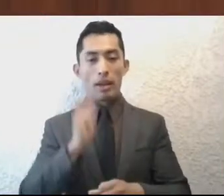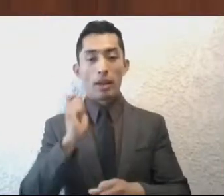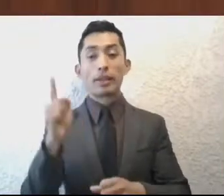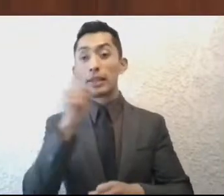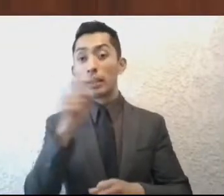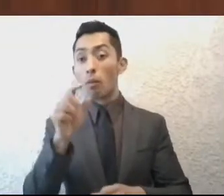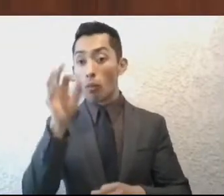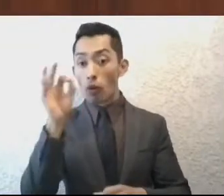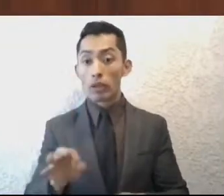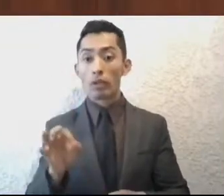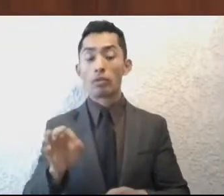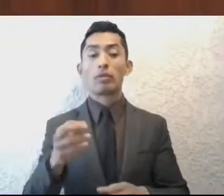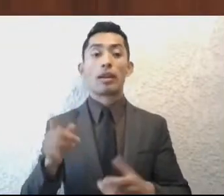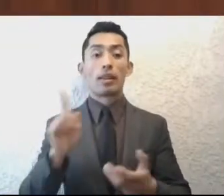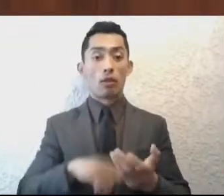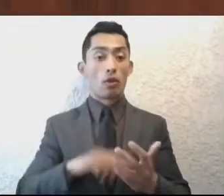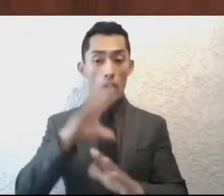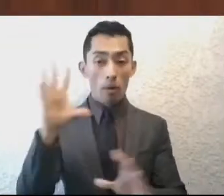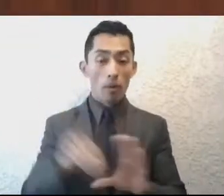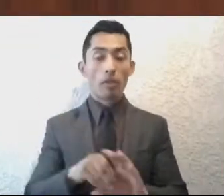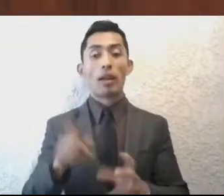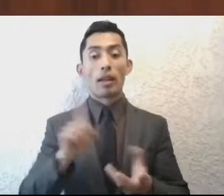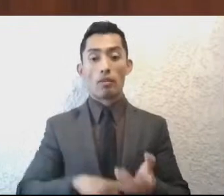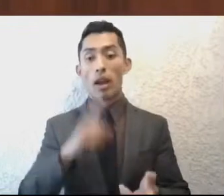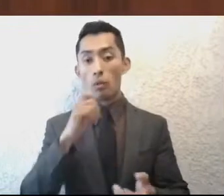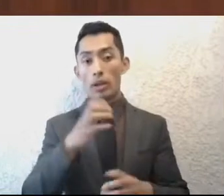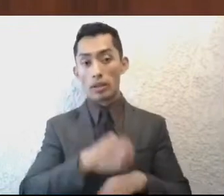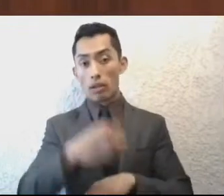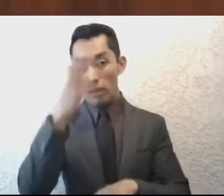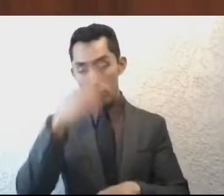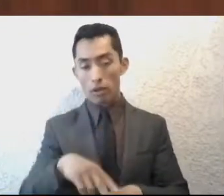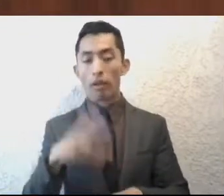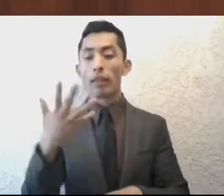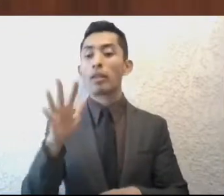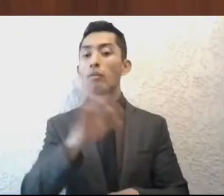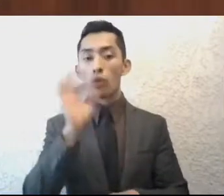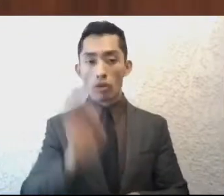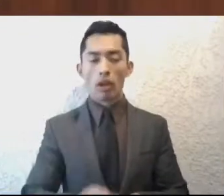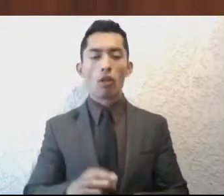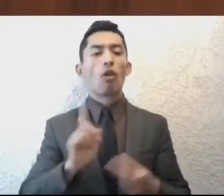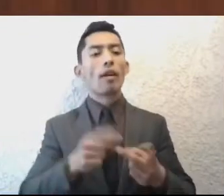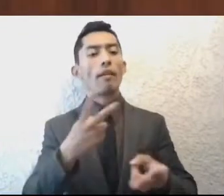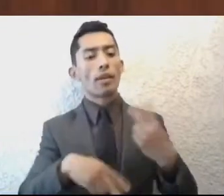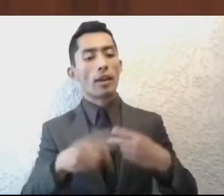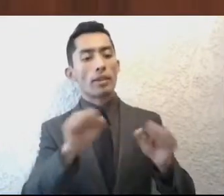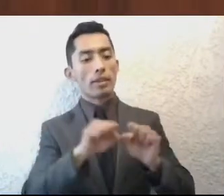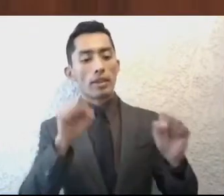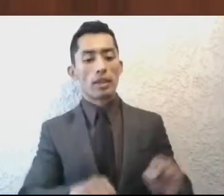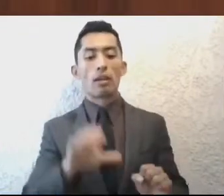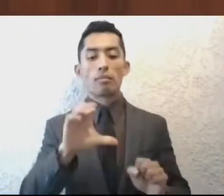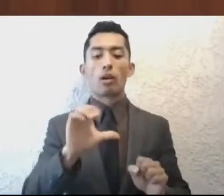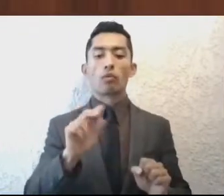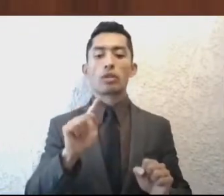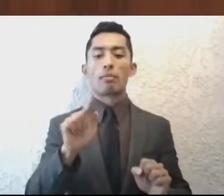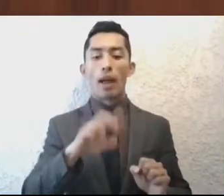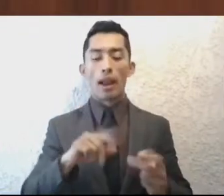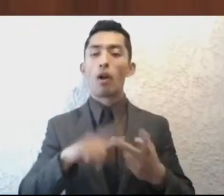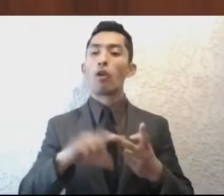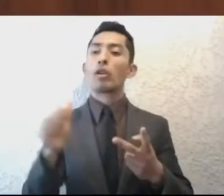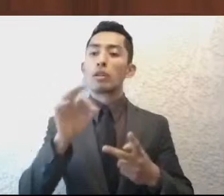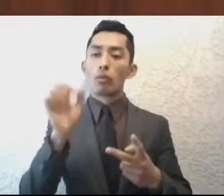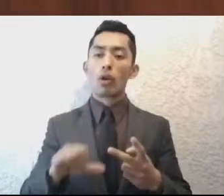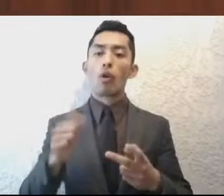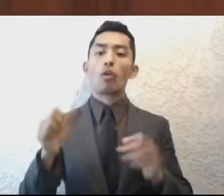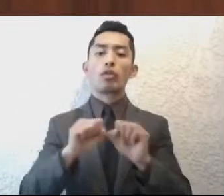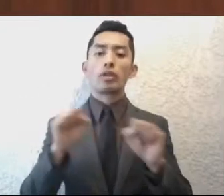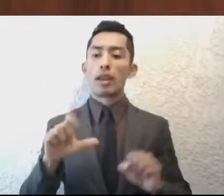de la oferta total de agua del Estado de México, únicamente el 10% proviene del sistema Kutzamala, otro 5 o 6% proviene del sistema Lerma